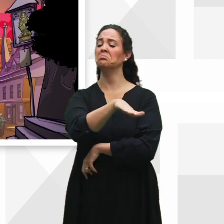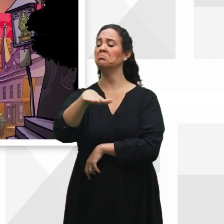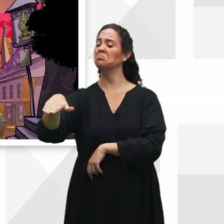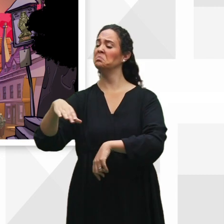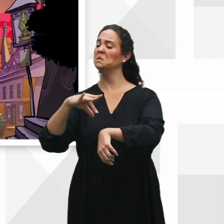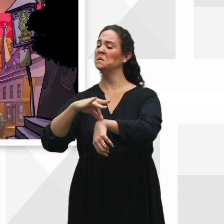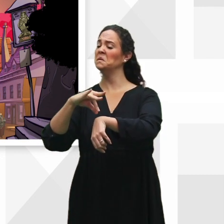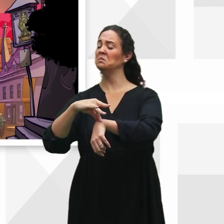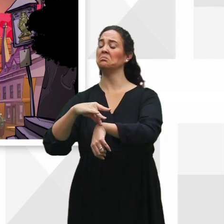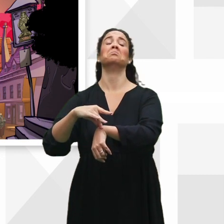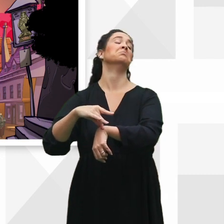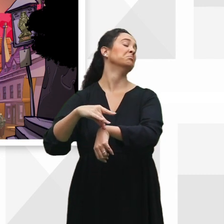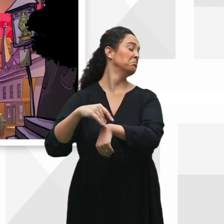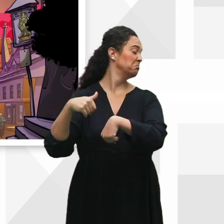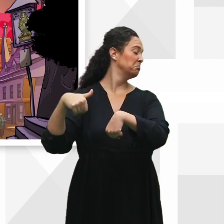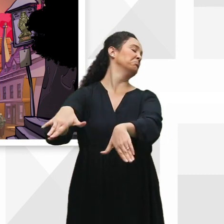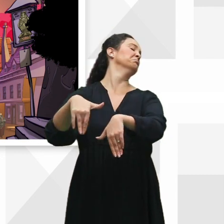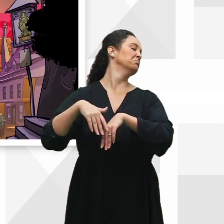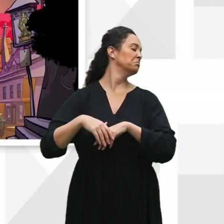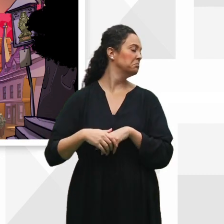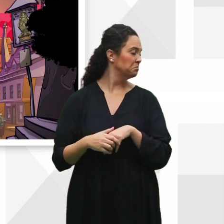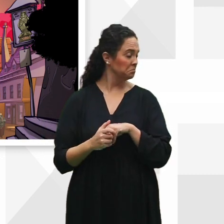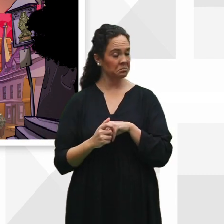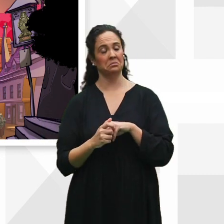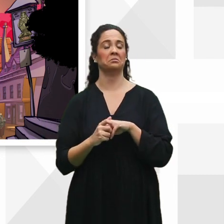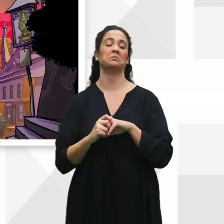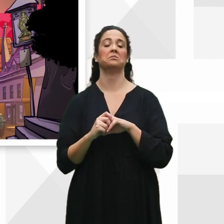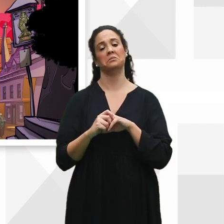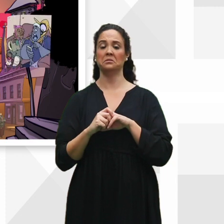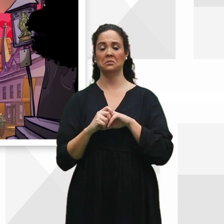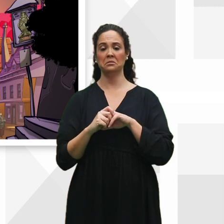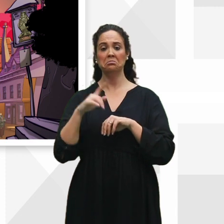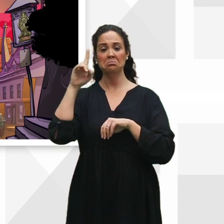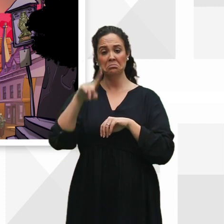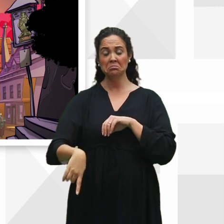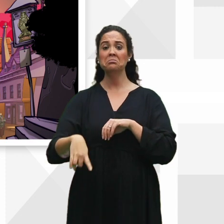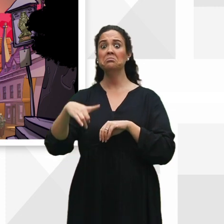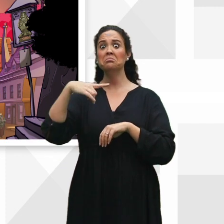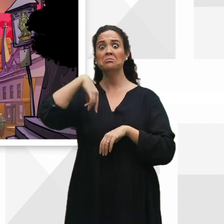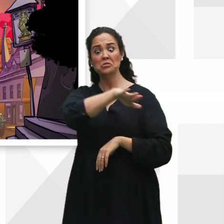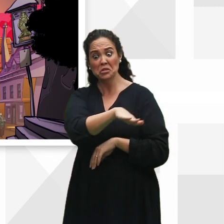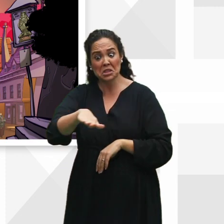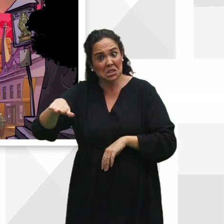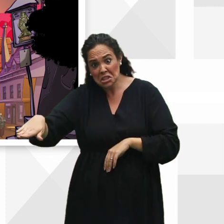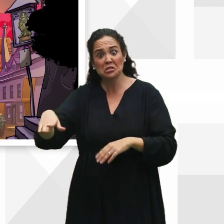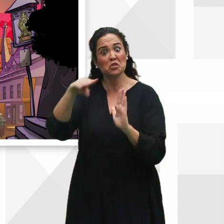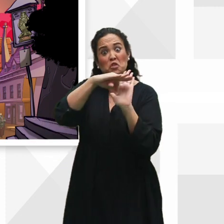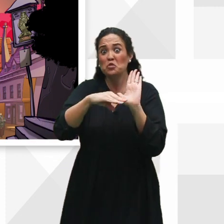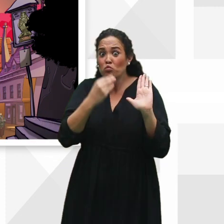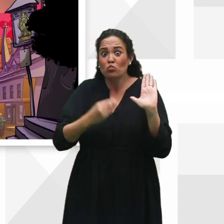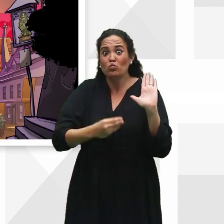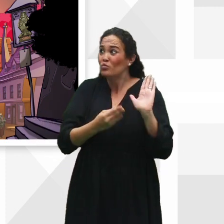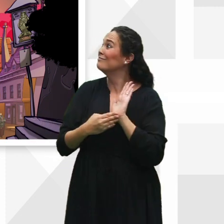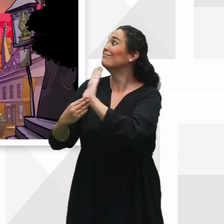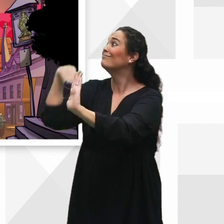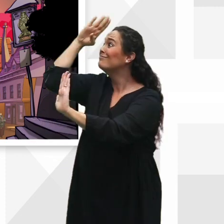bienestar de los pobres jovenzuelos heridos. Incluso mostrando un sobresaliente a sus padres, los pequeños no lograban que